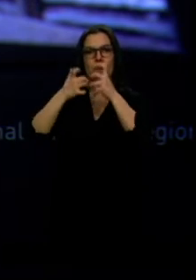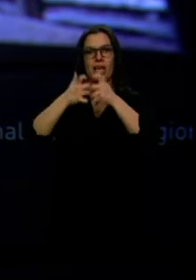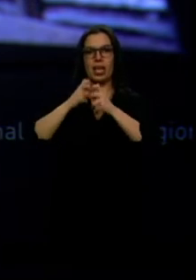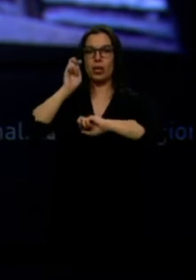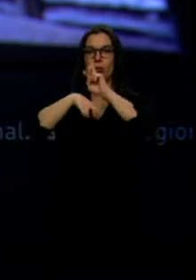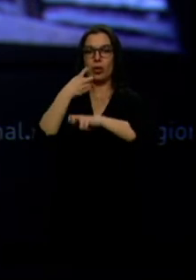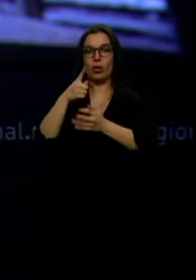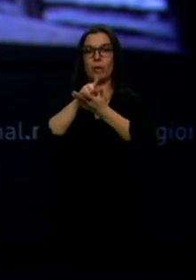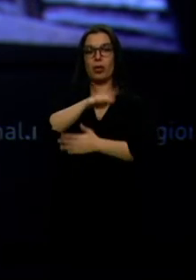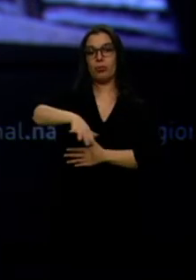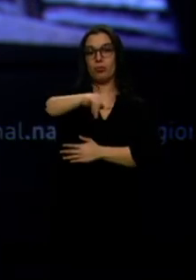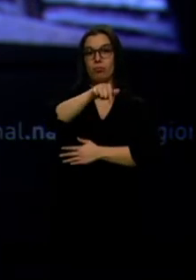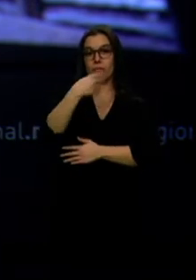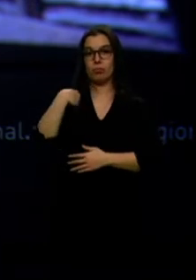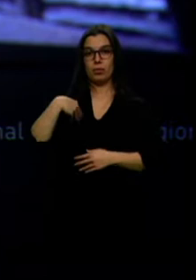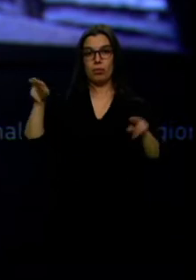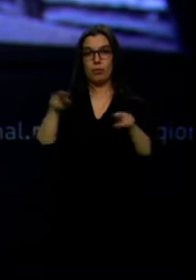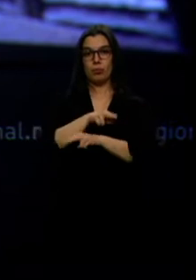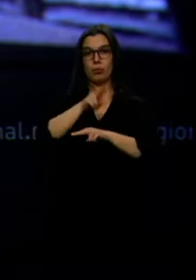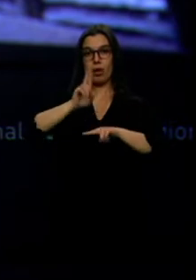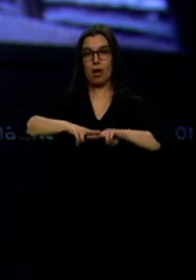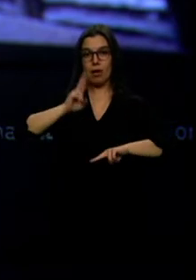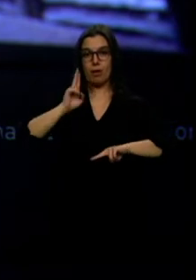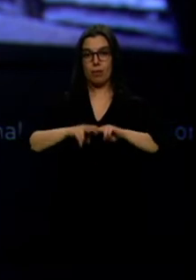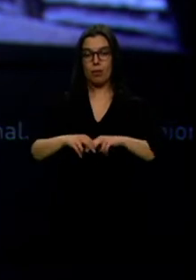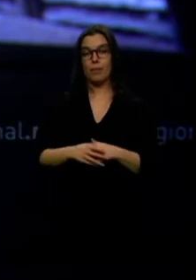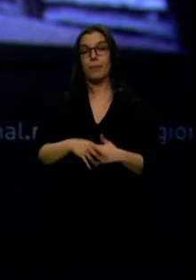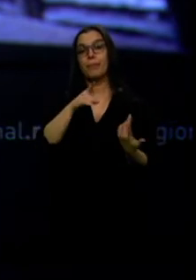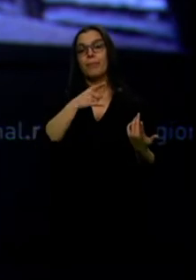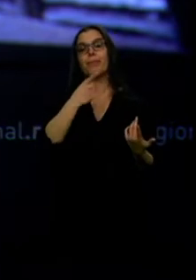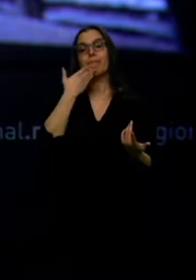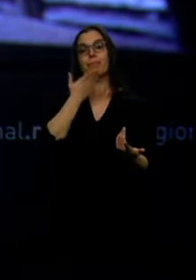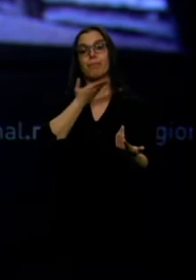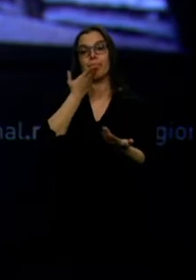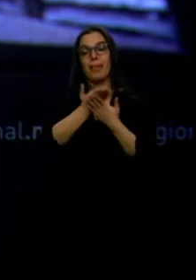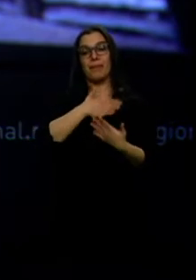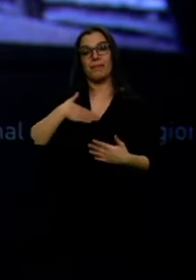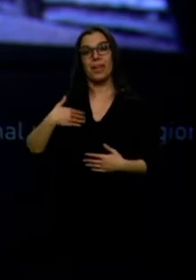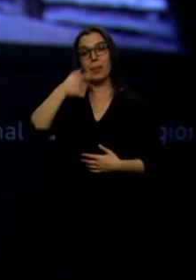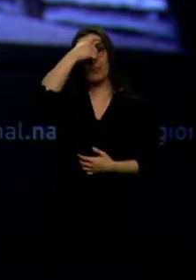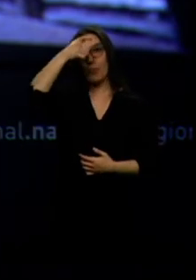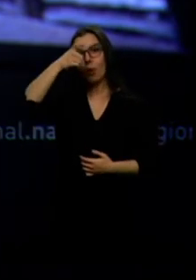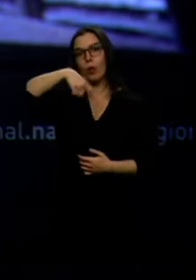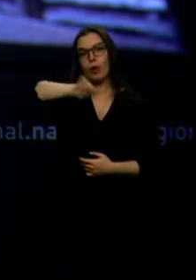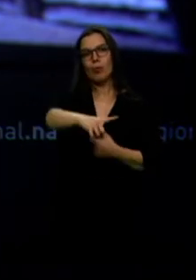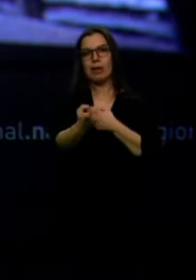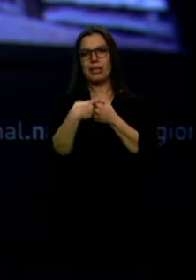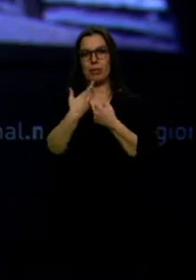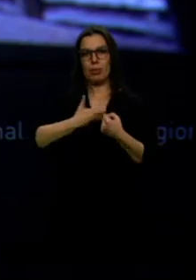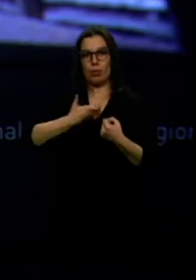puesto punto final a la actividad minera. Alider Presa quiere que los municipios estén presentes en un proceso que no puede demorarse más.